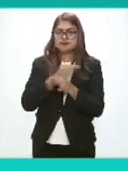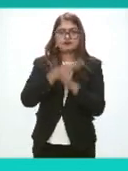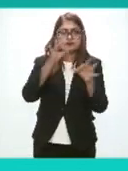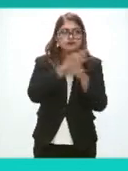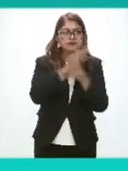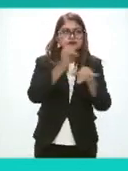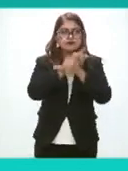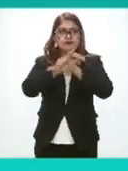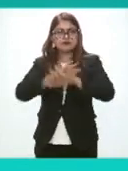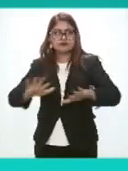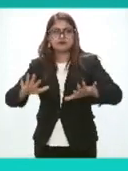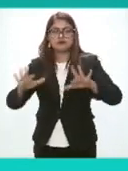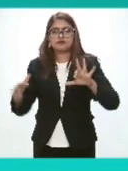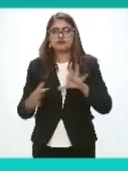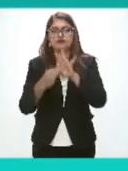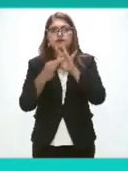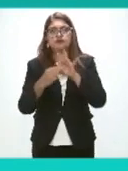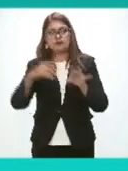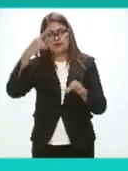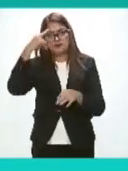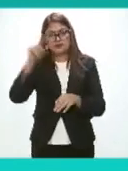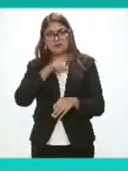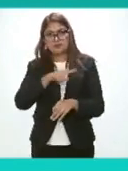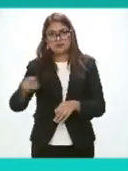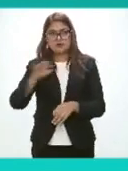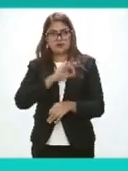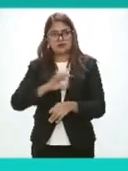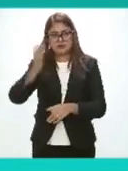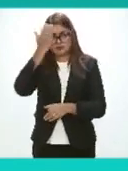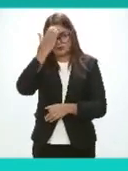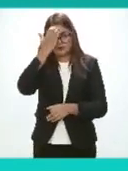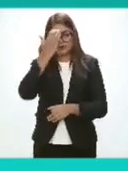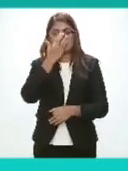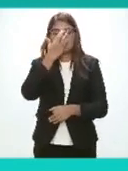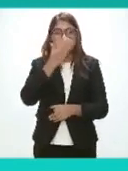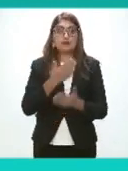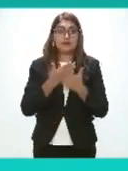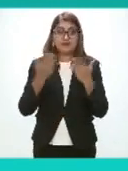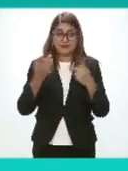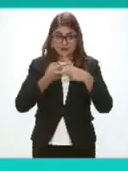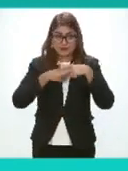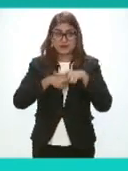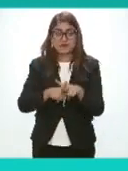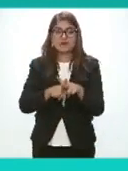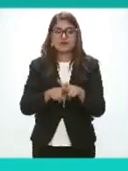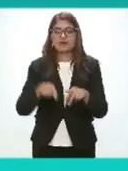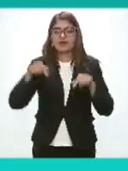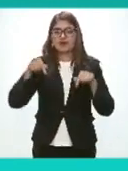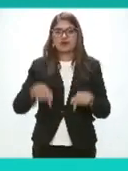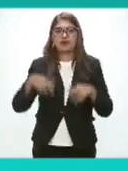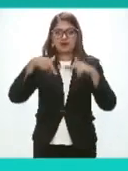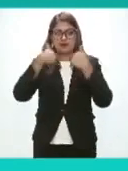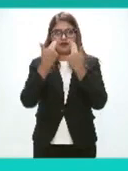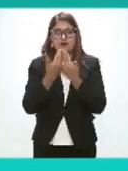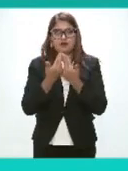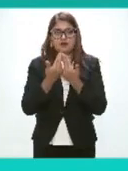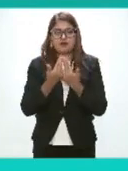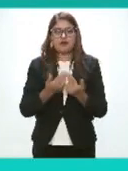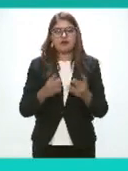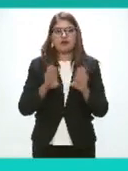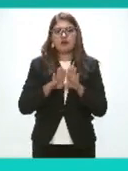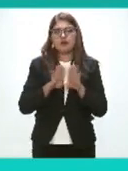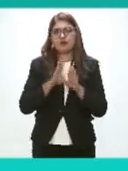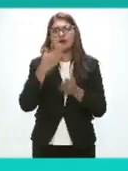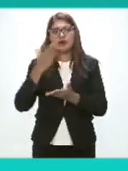información Correspondiente Para hacerlo De su conocimiento Por lo que Damos inicio A nuestra sesión Dando la